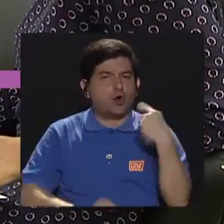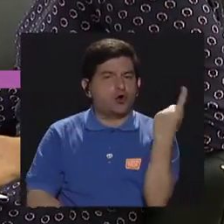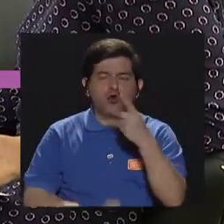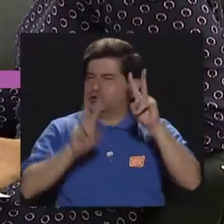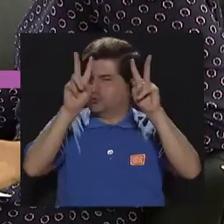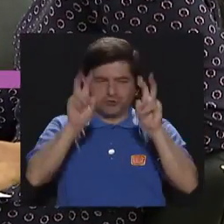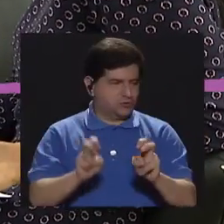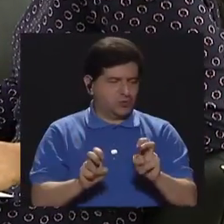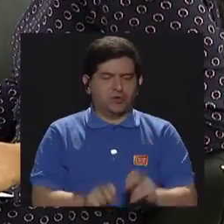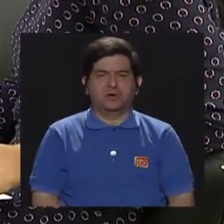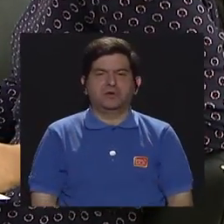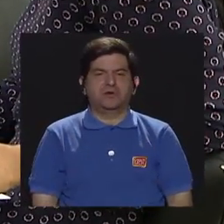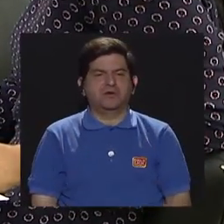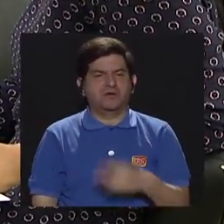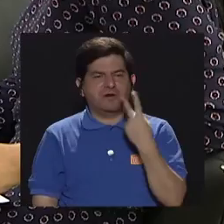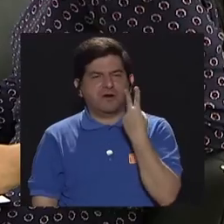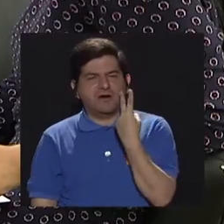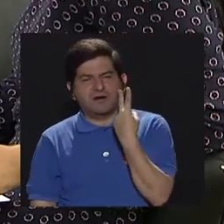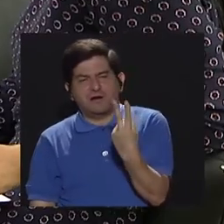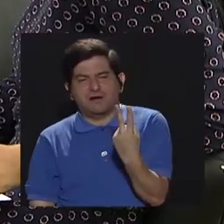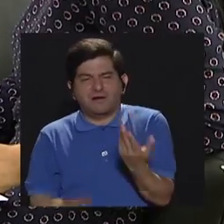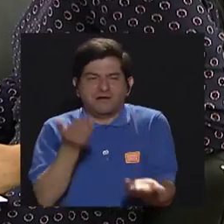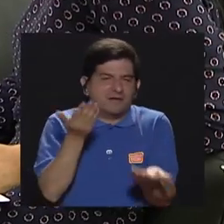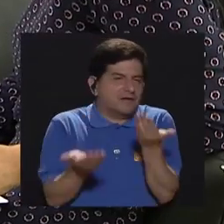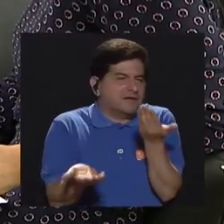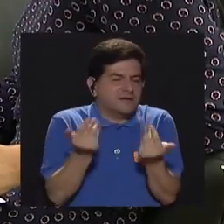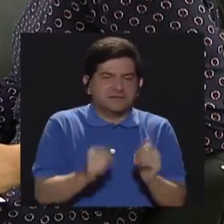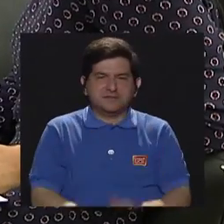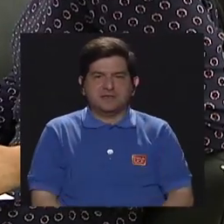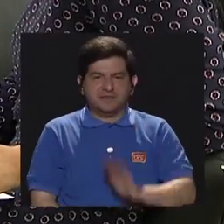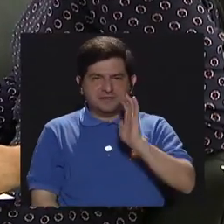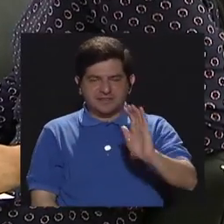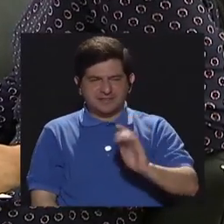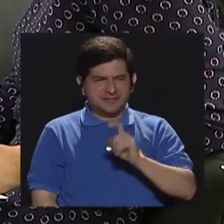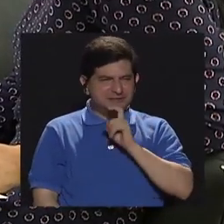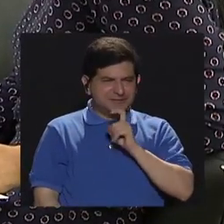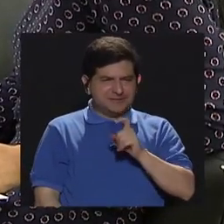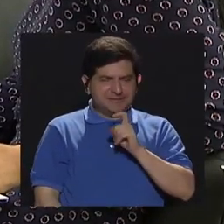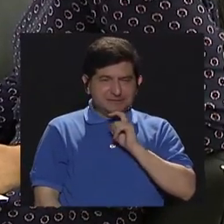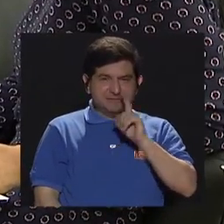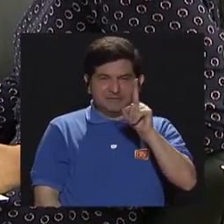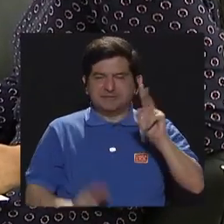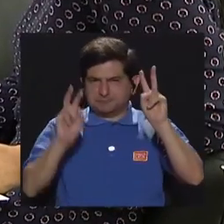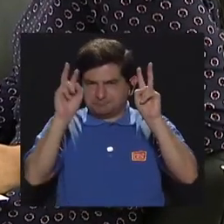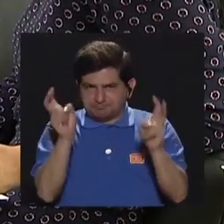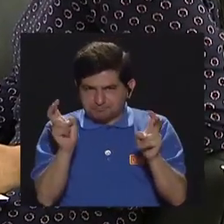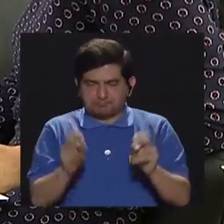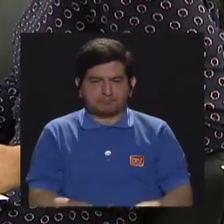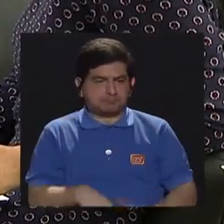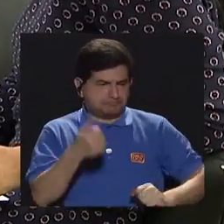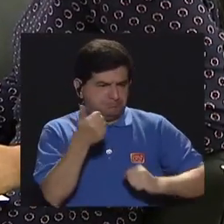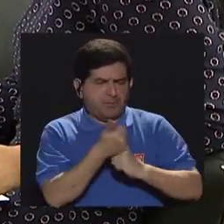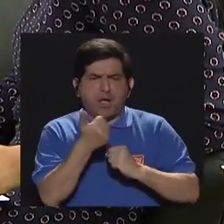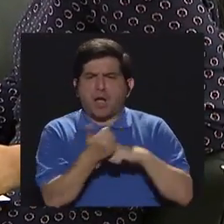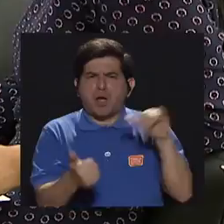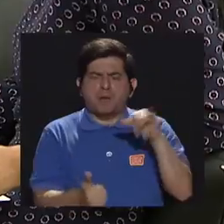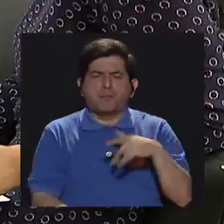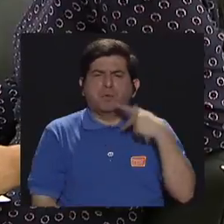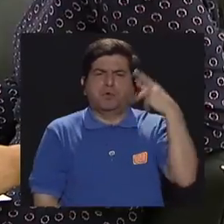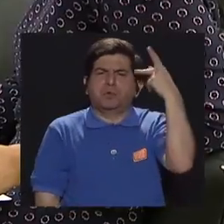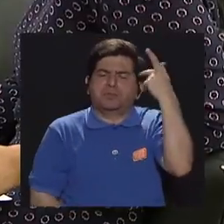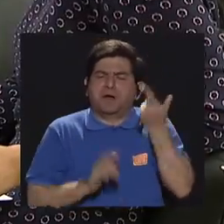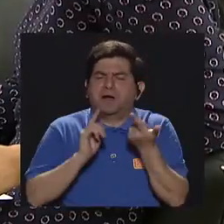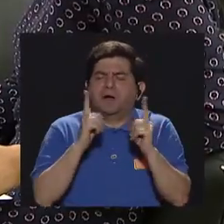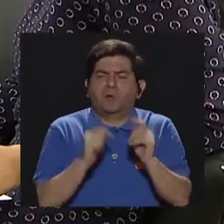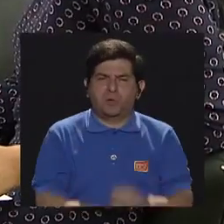exámenes, ¿verdad? Por ejemplo, tenemos que ver también si al niño le está costando alguna materia, qué apoyo le puede dar también el padre